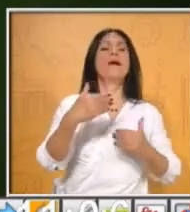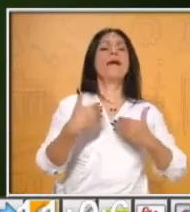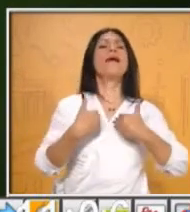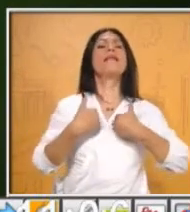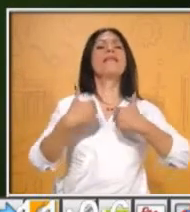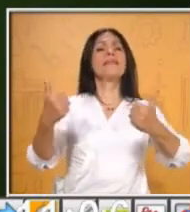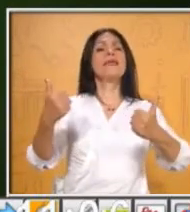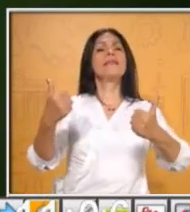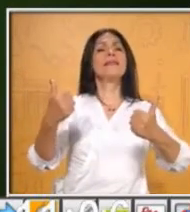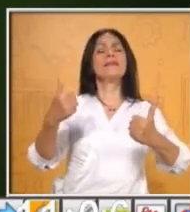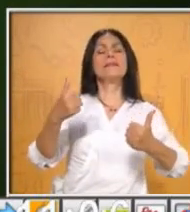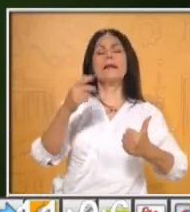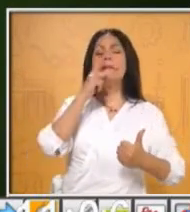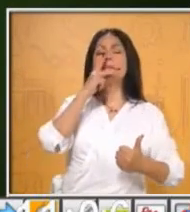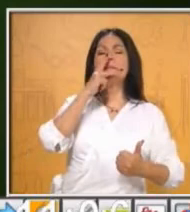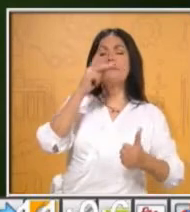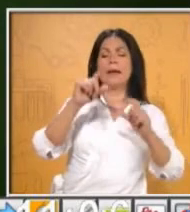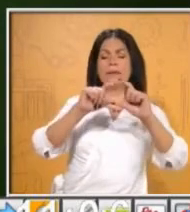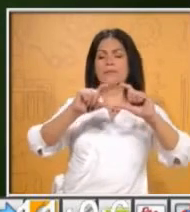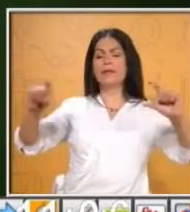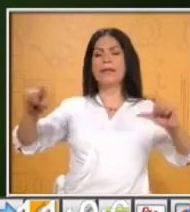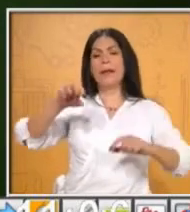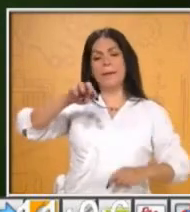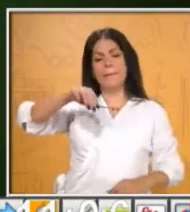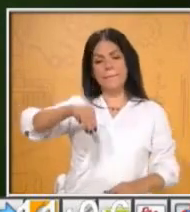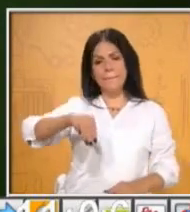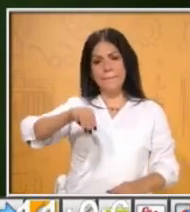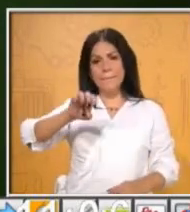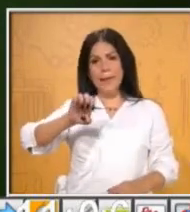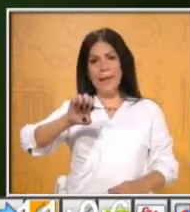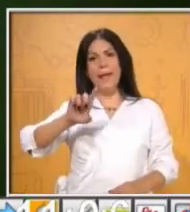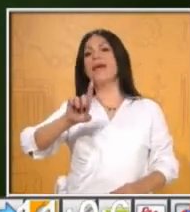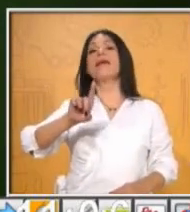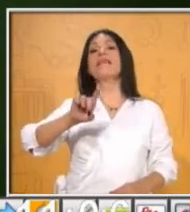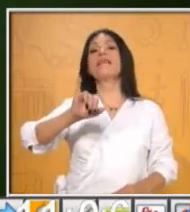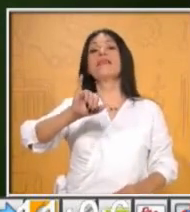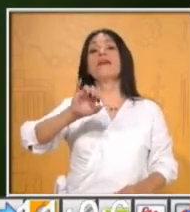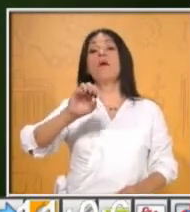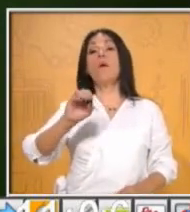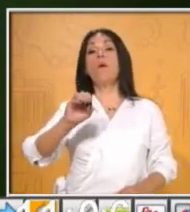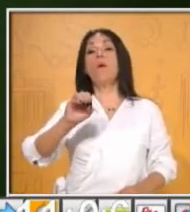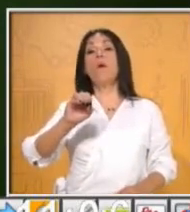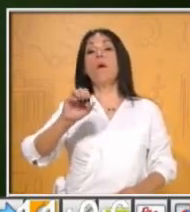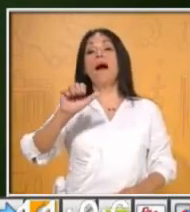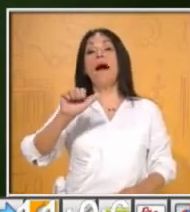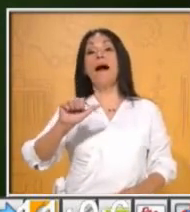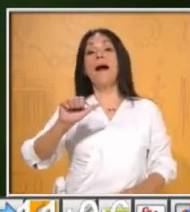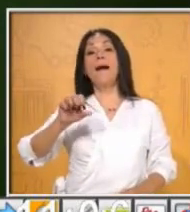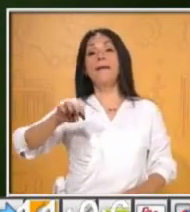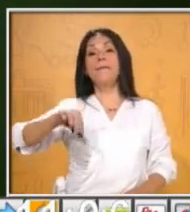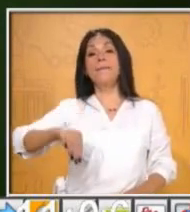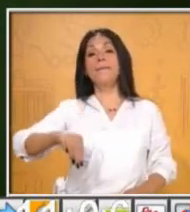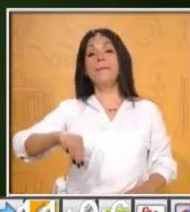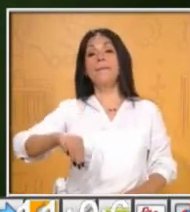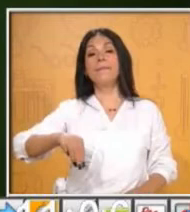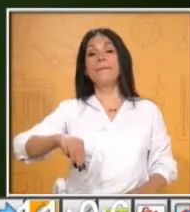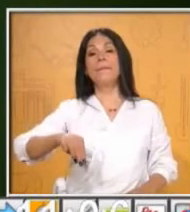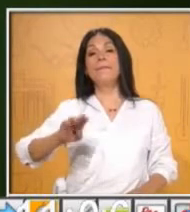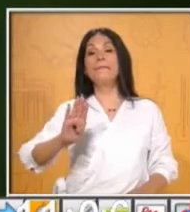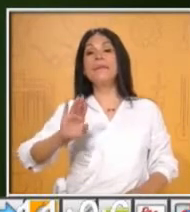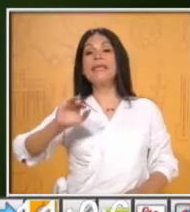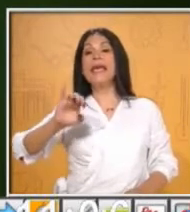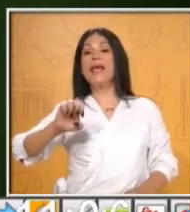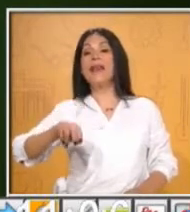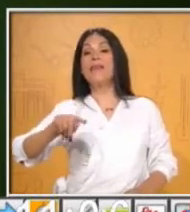¿Qué entiendes? Recuerda todo lo que vimos la clase pasada. Para nuestros amiguitos que nos escuchan en radio está apareciendo una